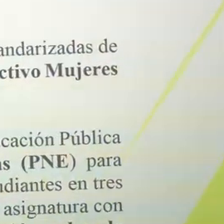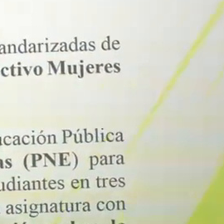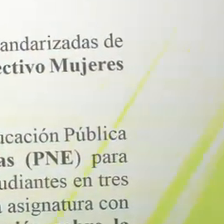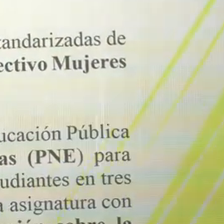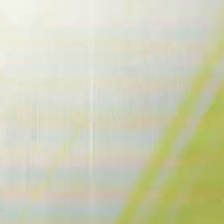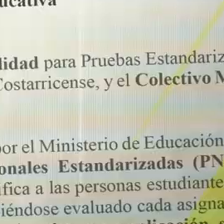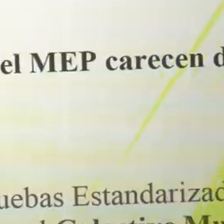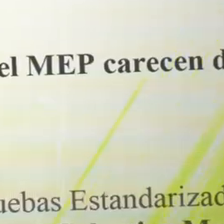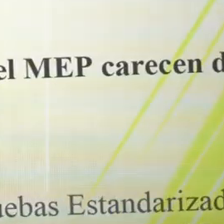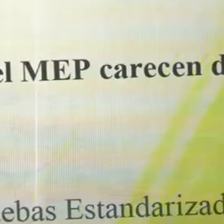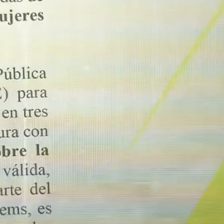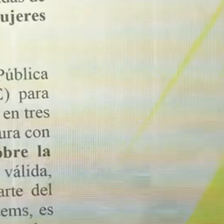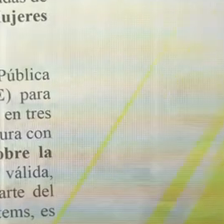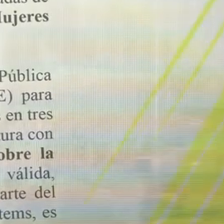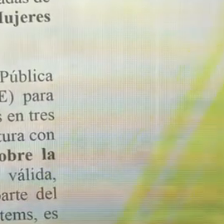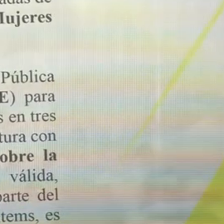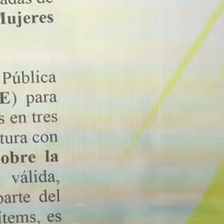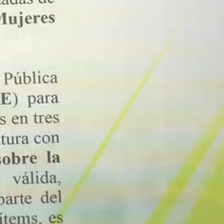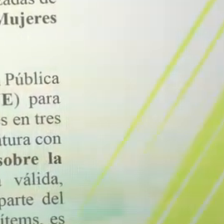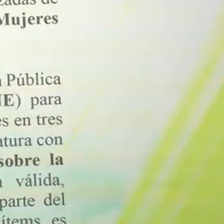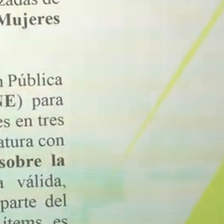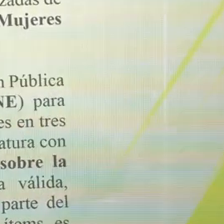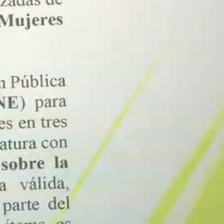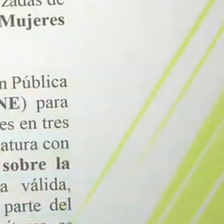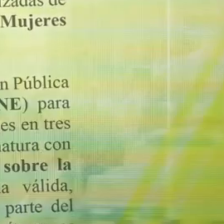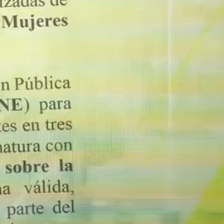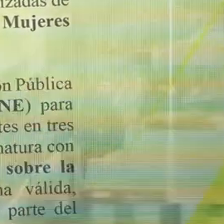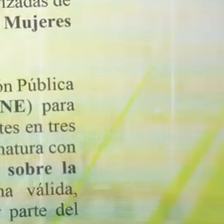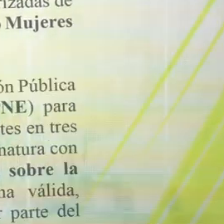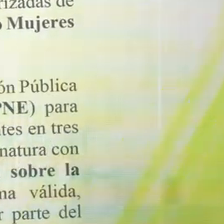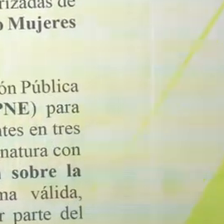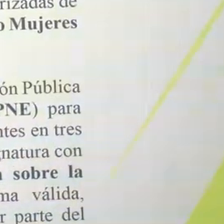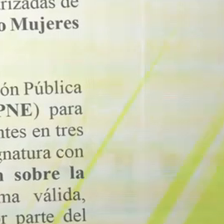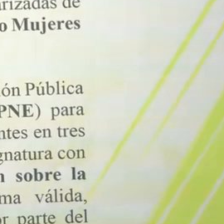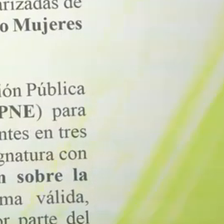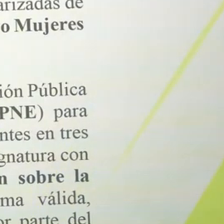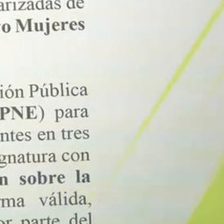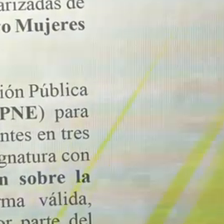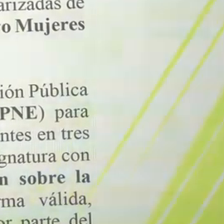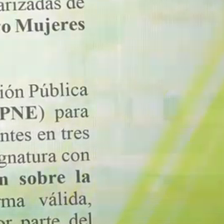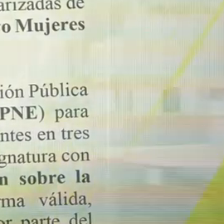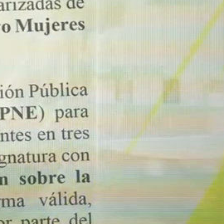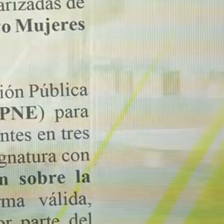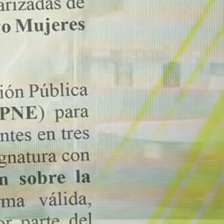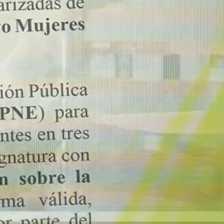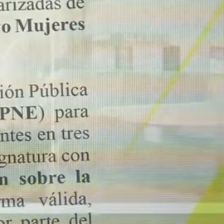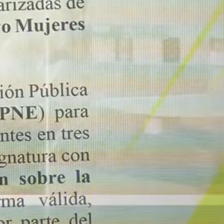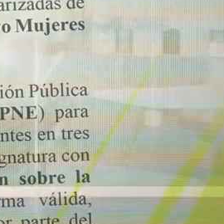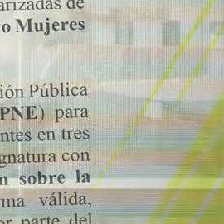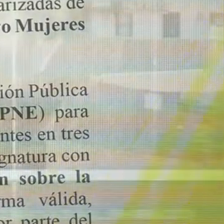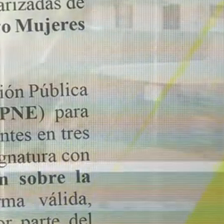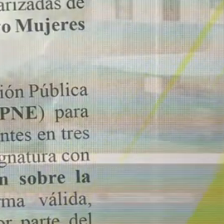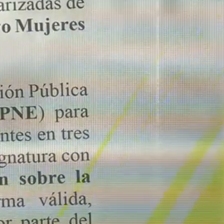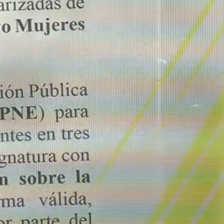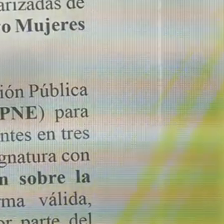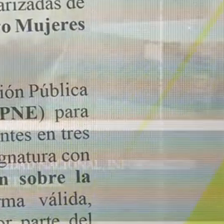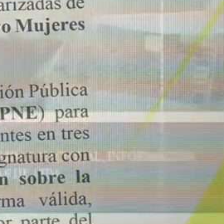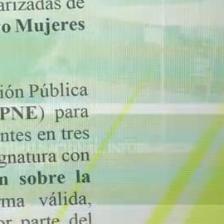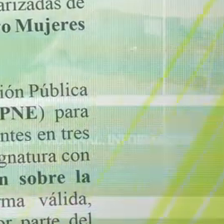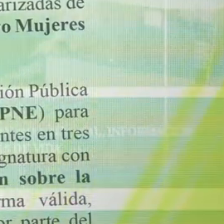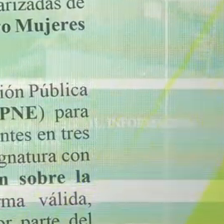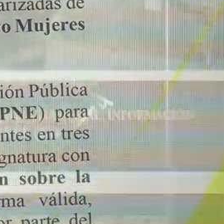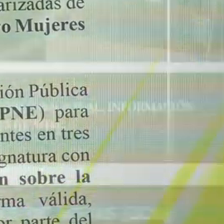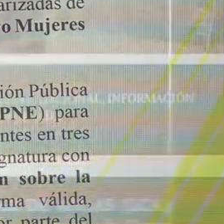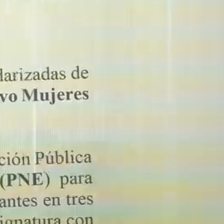del marco de un pronunciamiento, y voy a leer el nombre de la Comisión Interinstitucional de Estándares de Calidad